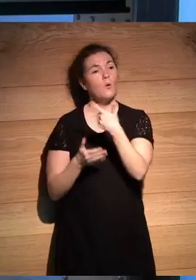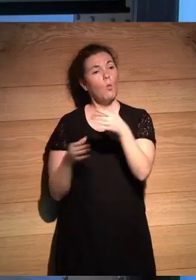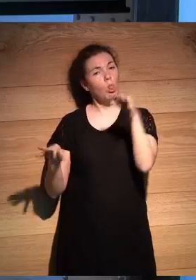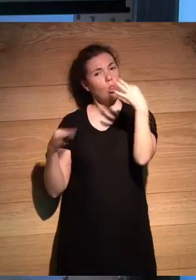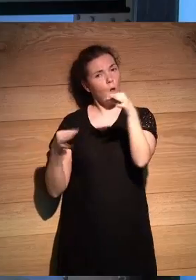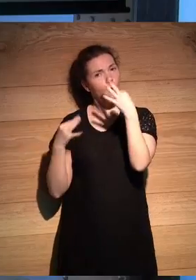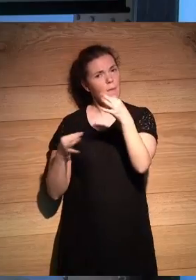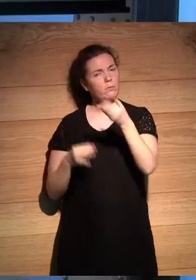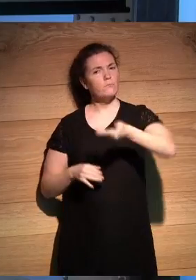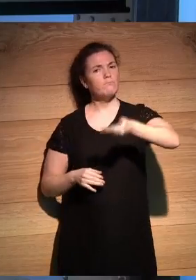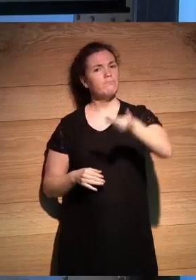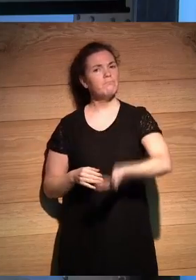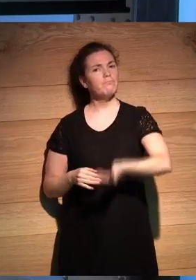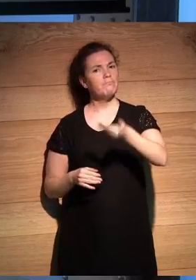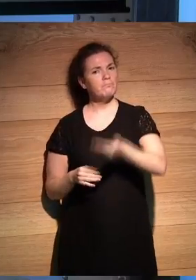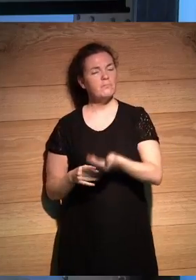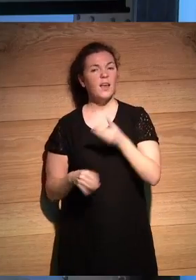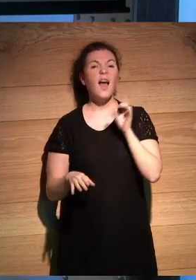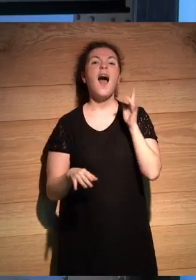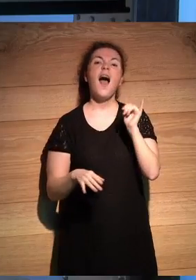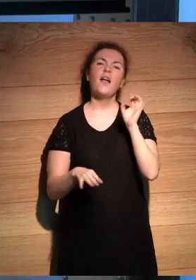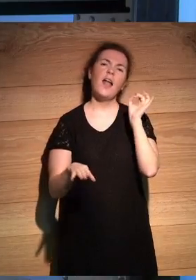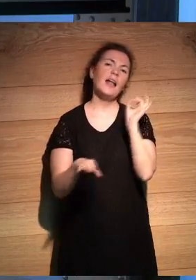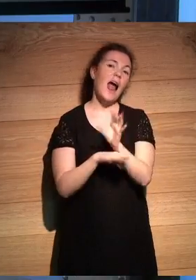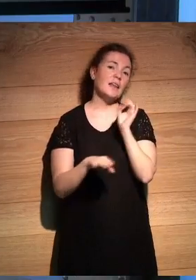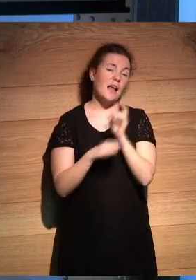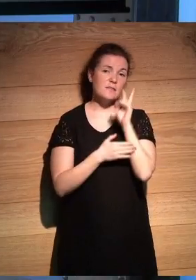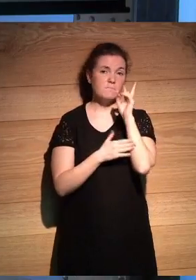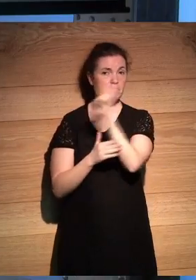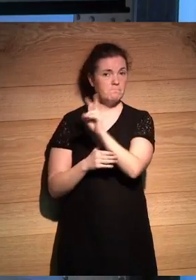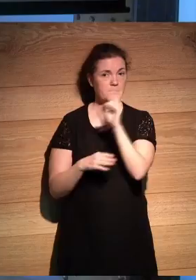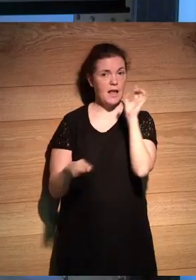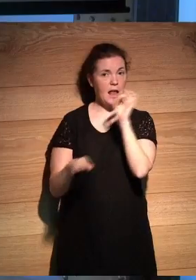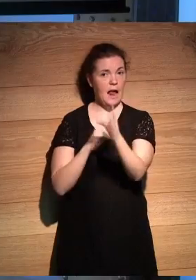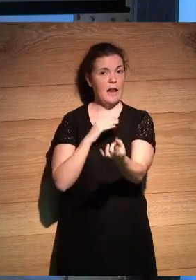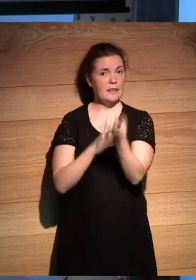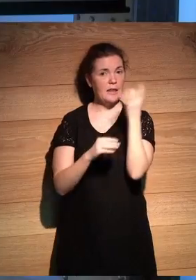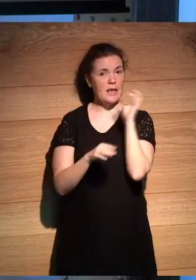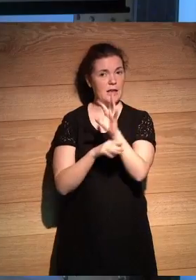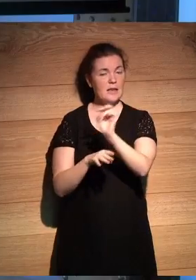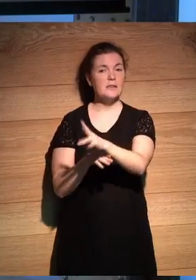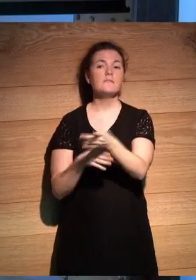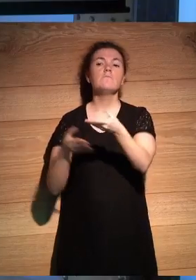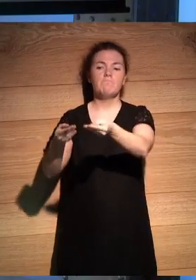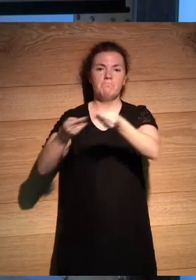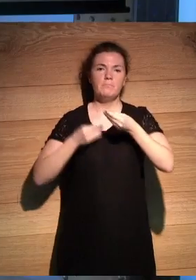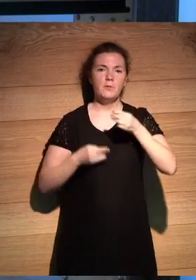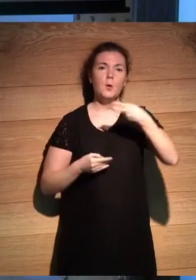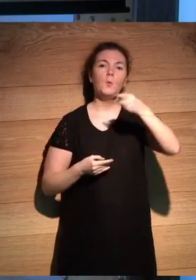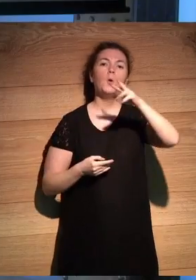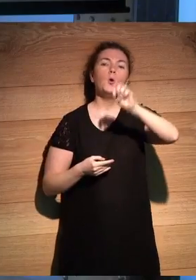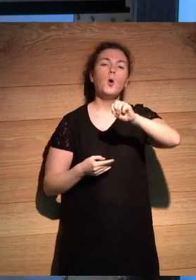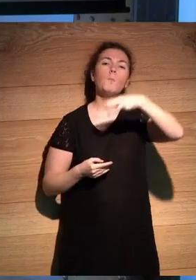relevante que hay cartas que, como veis, algunas que nos ha cedido Bruno Montané,